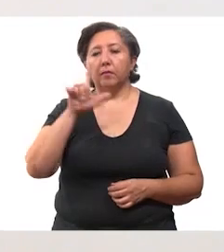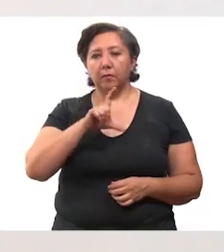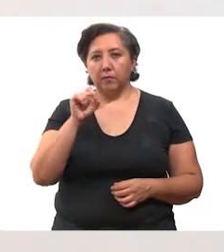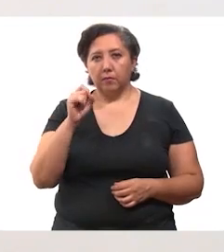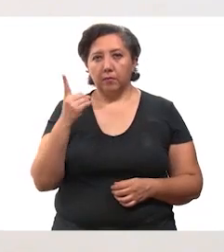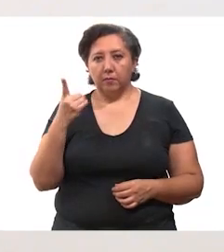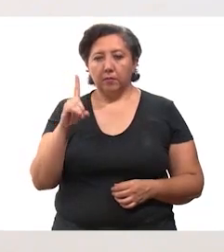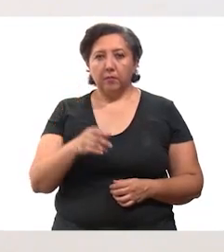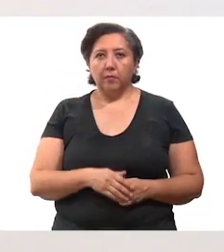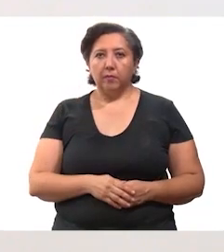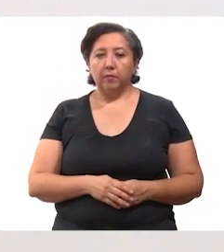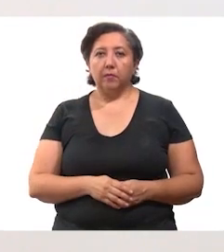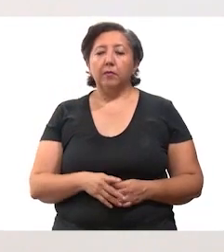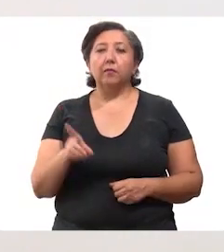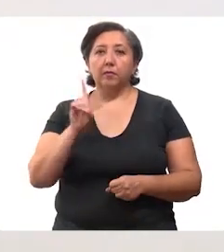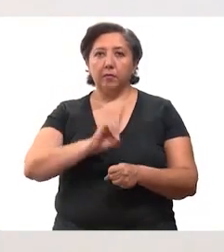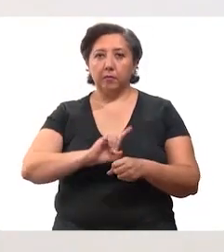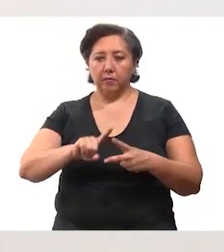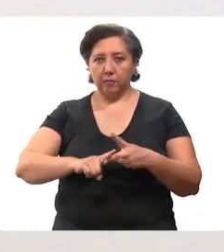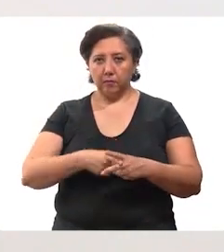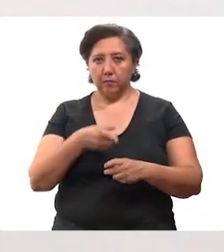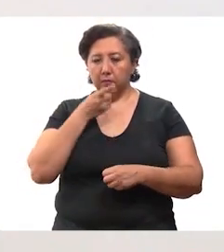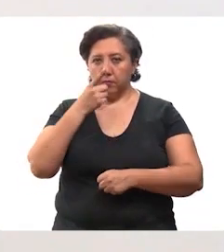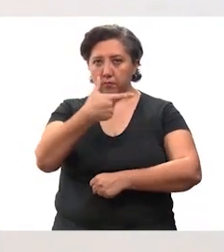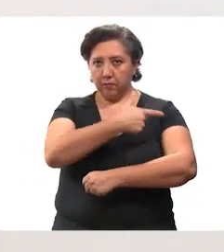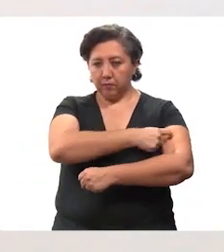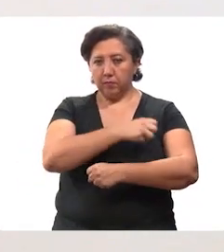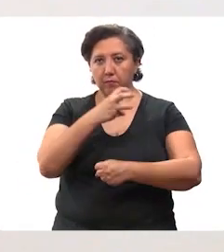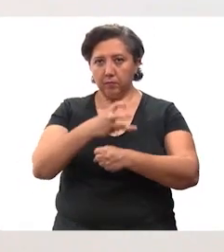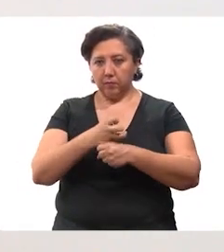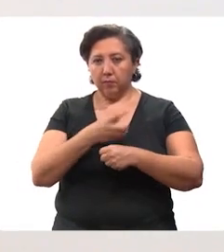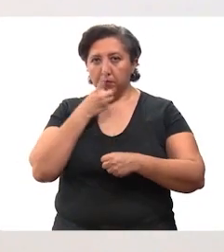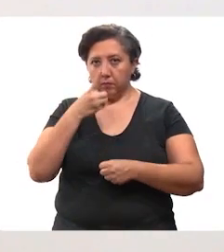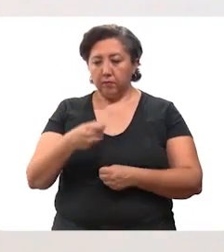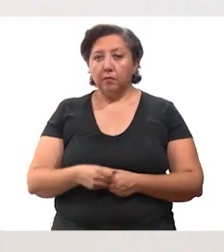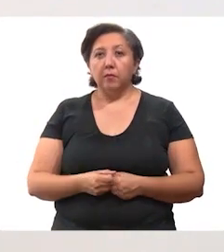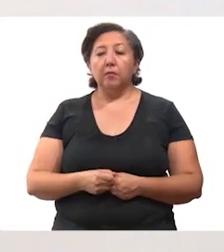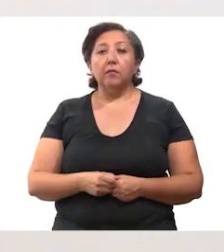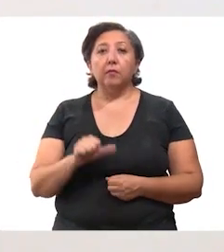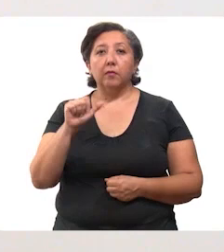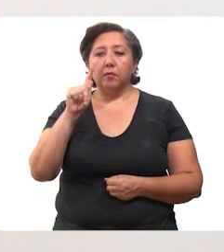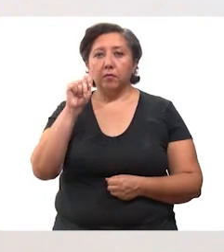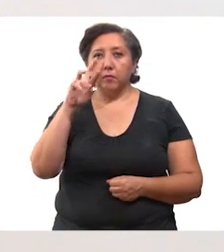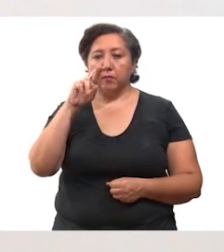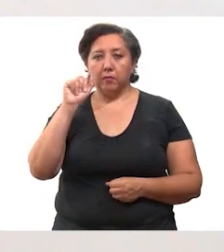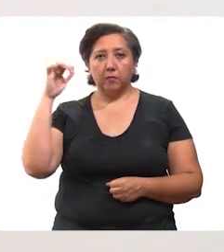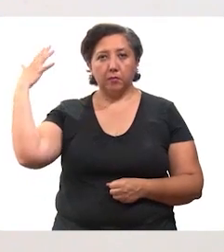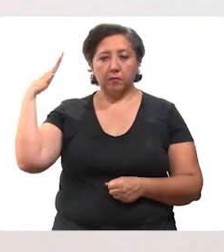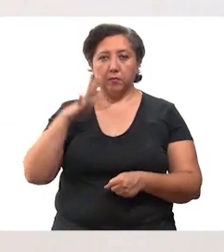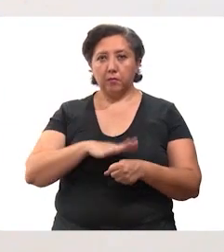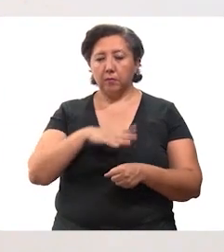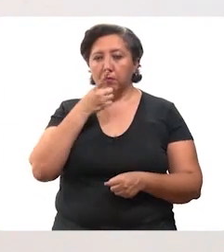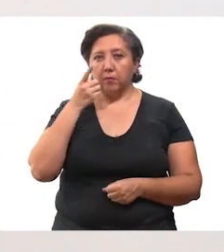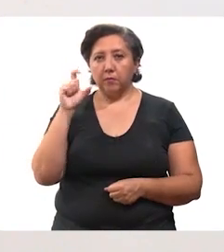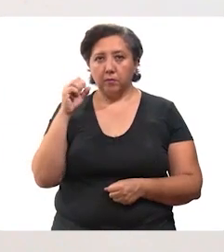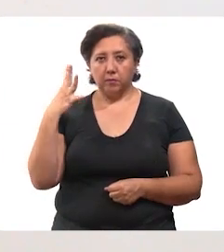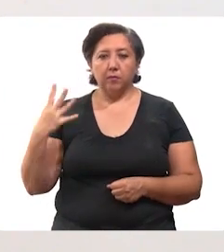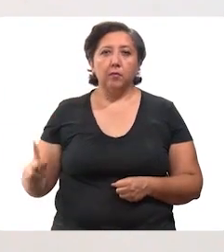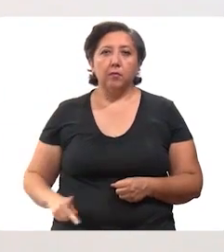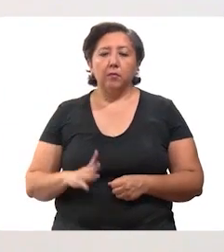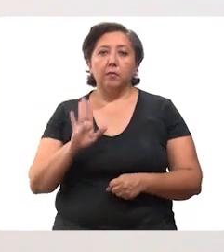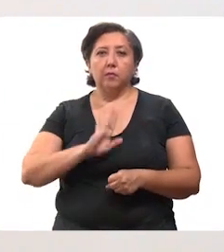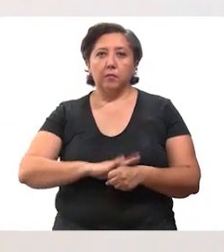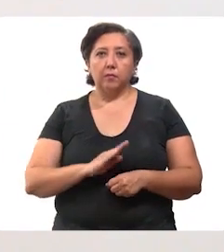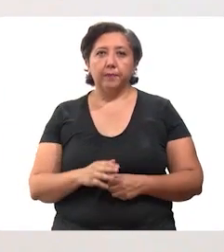lunes 20 de diciembre. Este día arrancó la aplicación del refuerzo de vacuna contra el coronavirus AstraZeneca a adultos mayores de 24 municipios